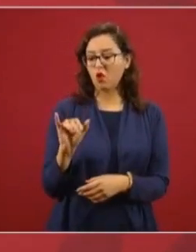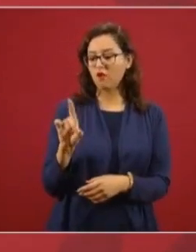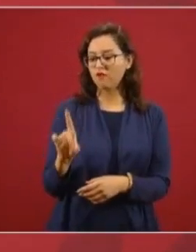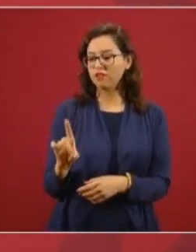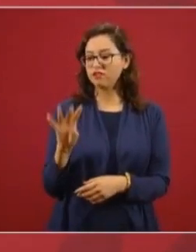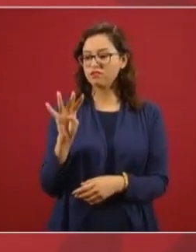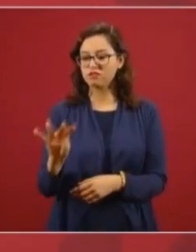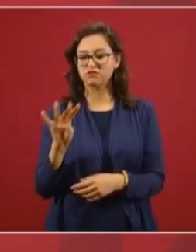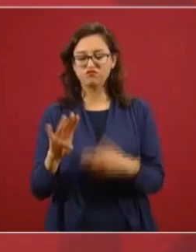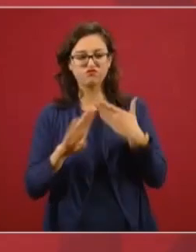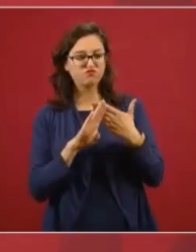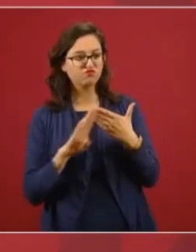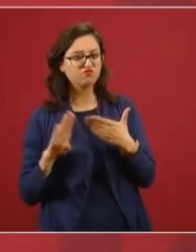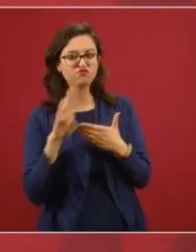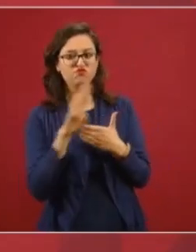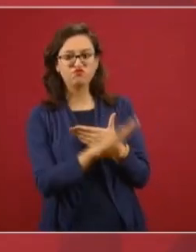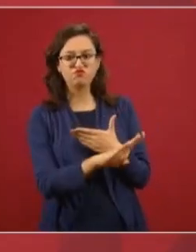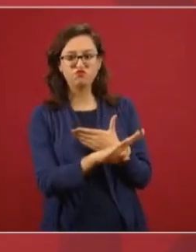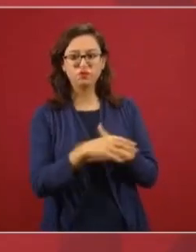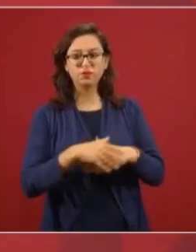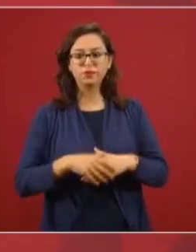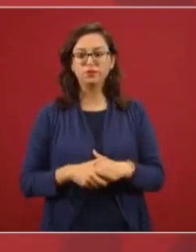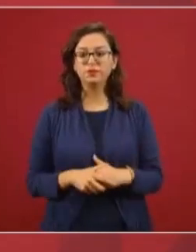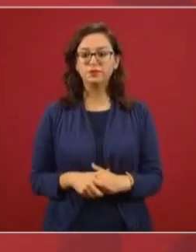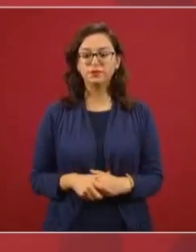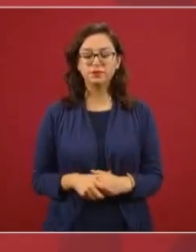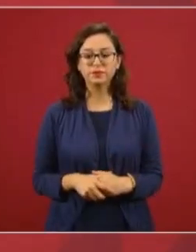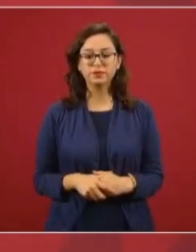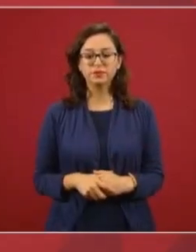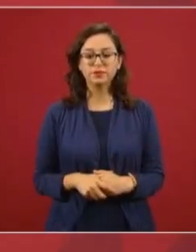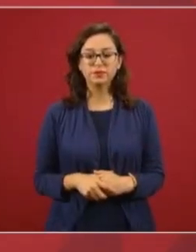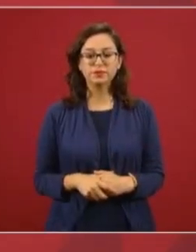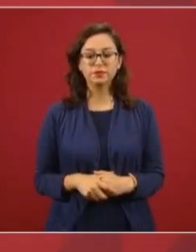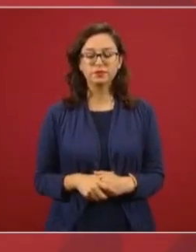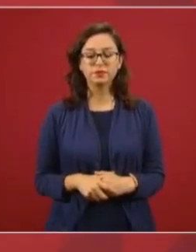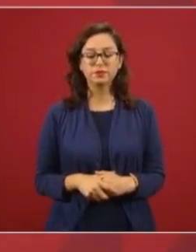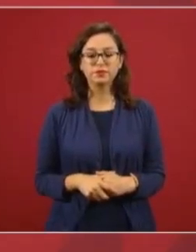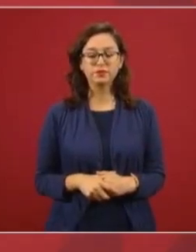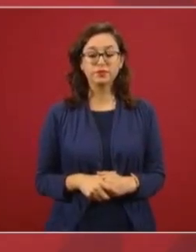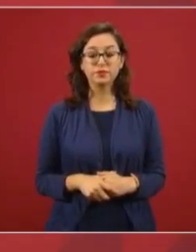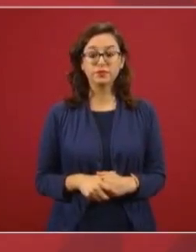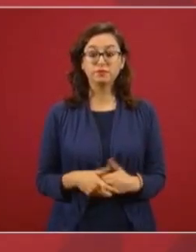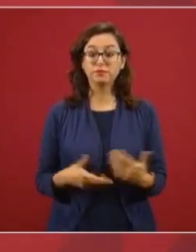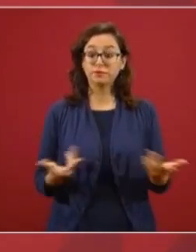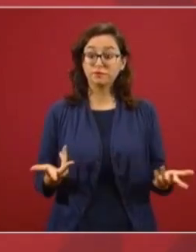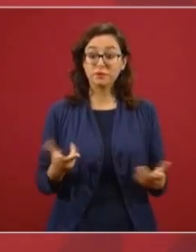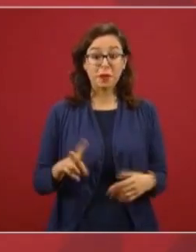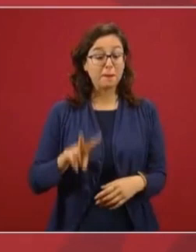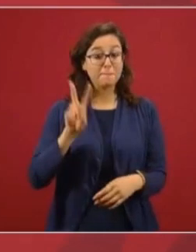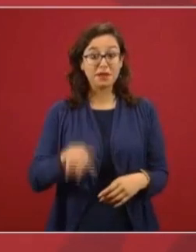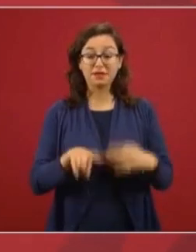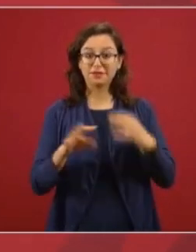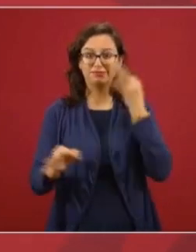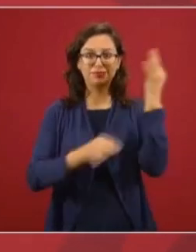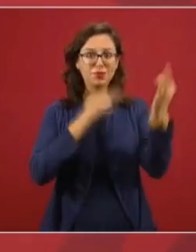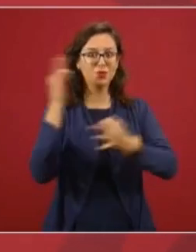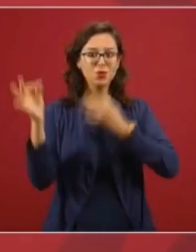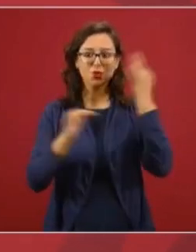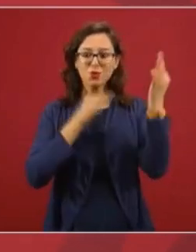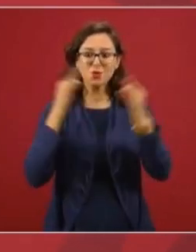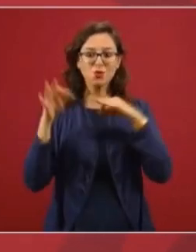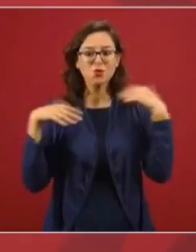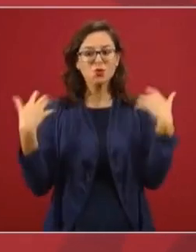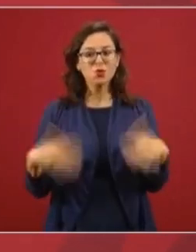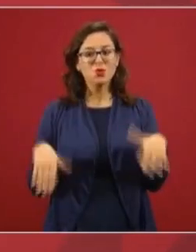es una muy buena noticia para